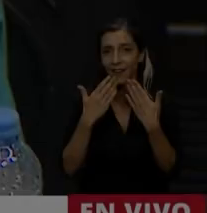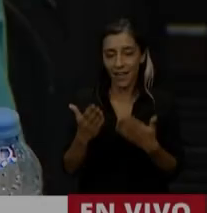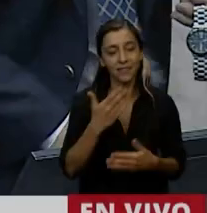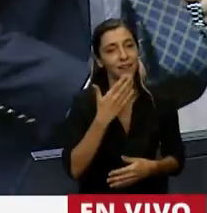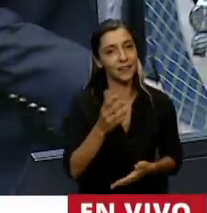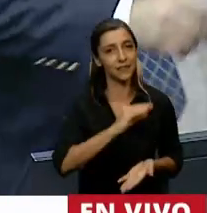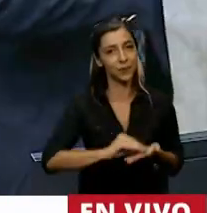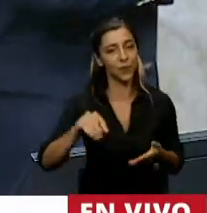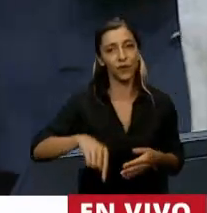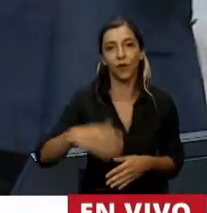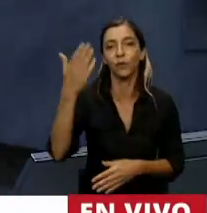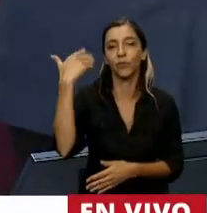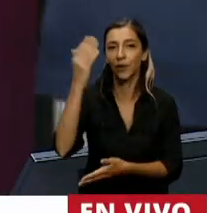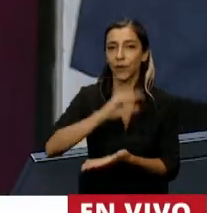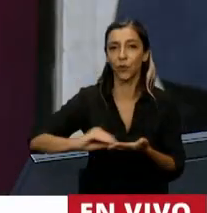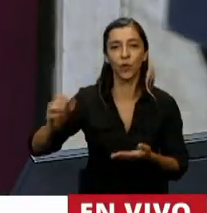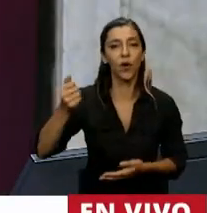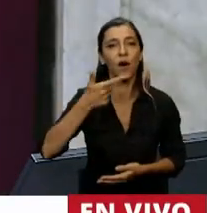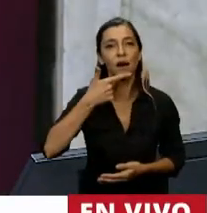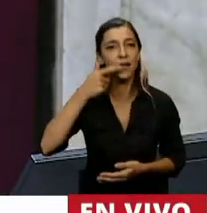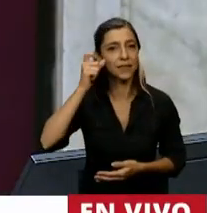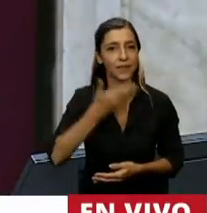El uso de la palabra del diputado Alberto Azef.